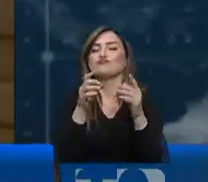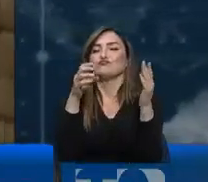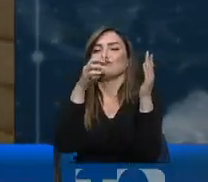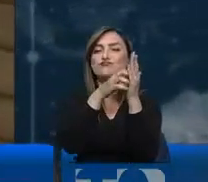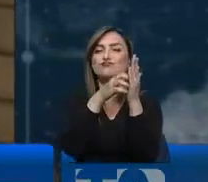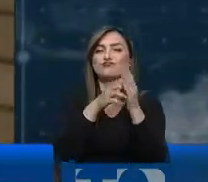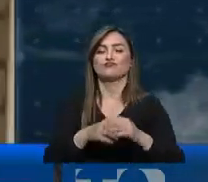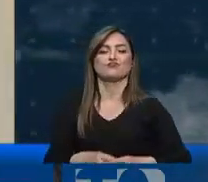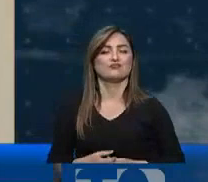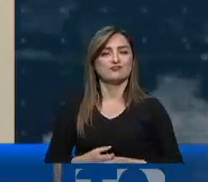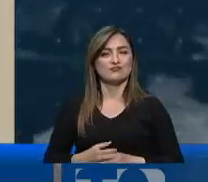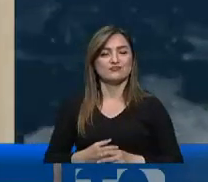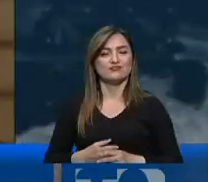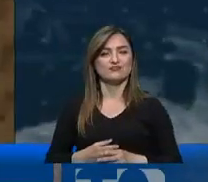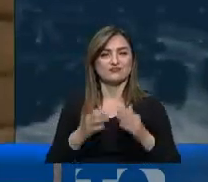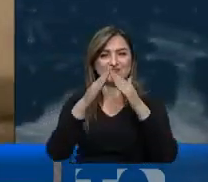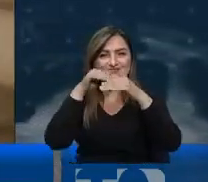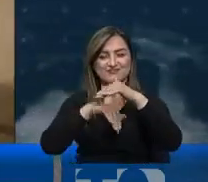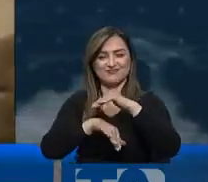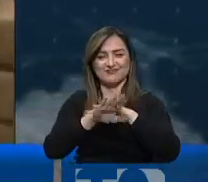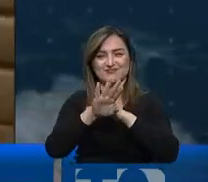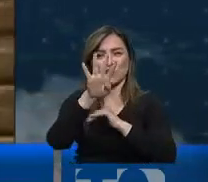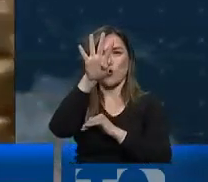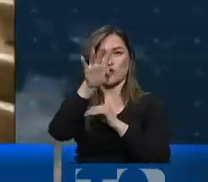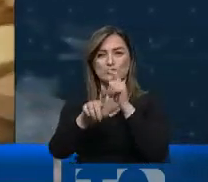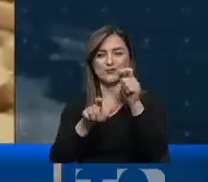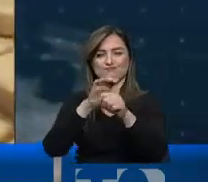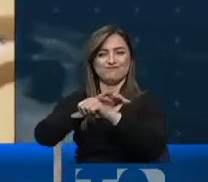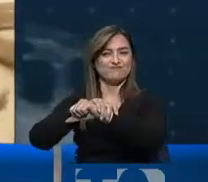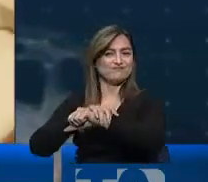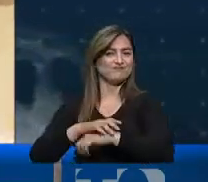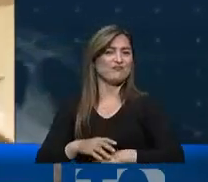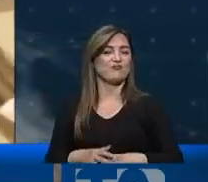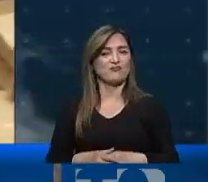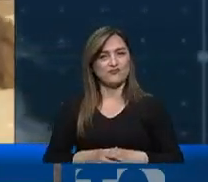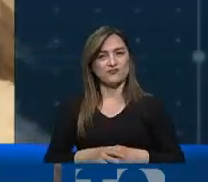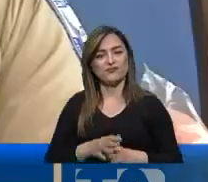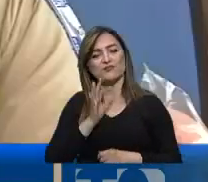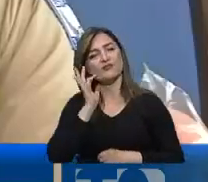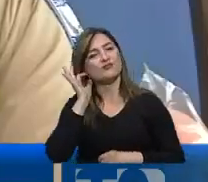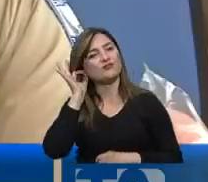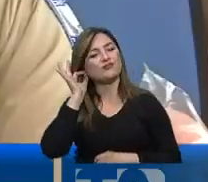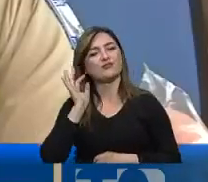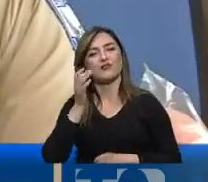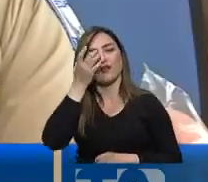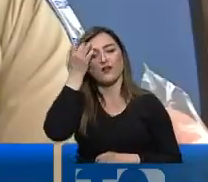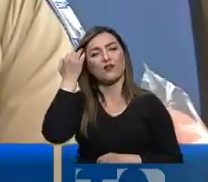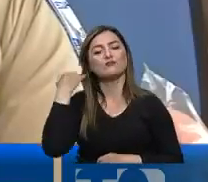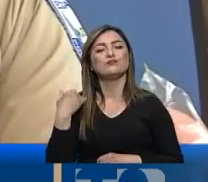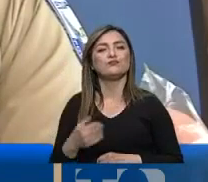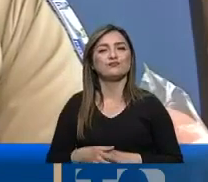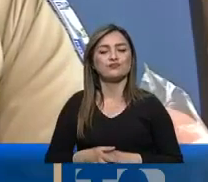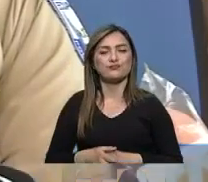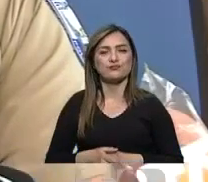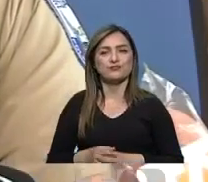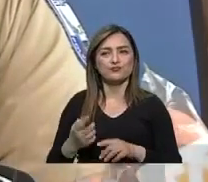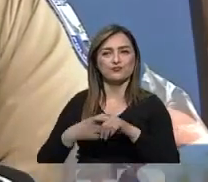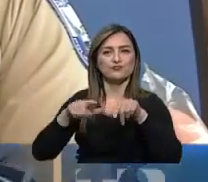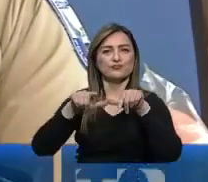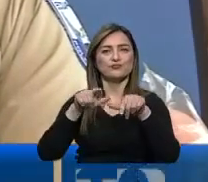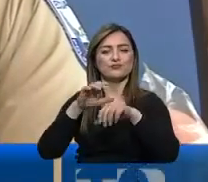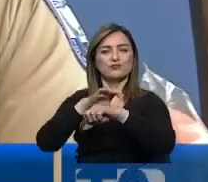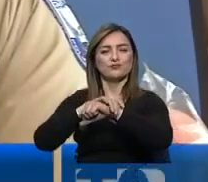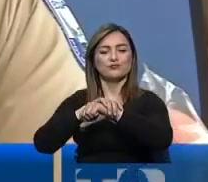distintivos. En los allanamientos se logró dar con cuatro personas, entre ellos una mujer. Fueron detenidos en diferentes puntos,